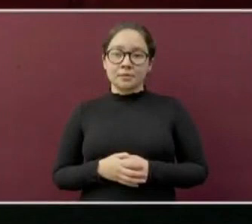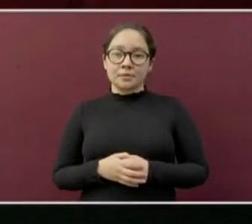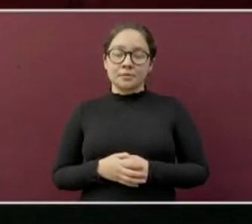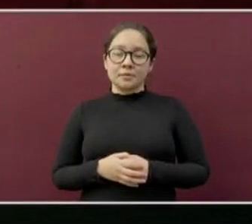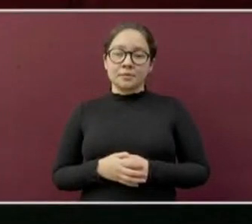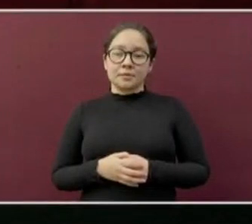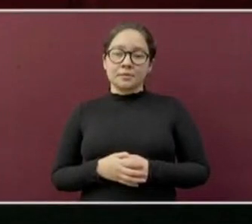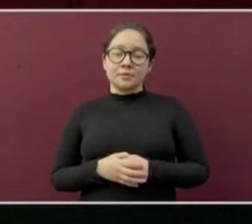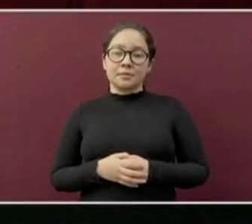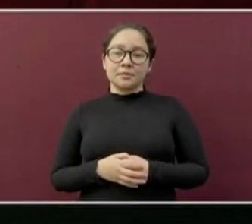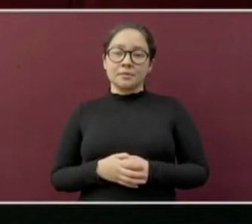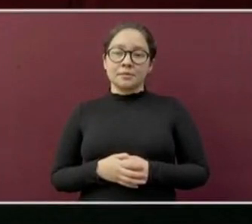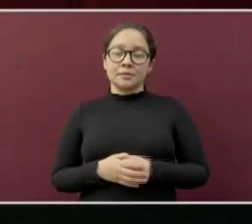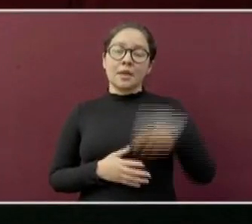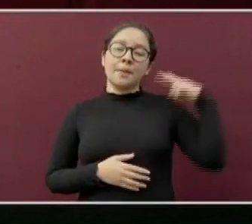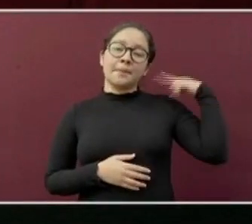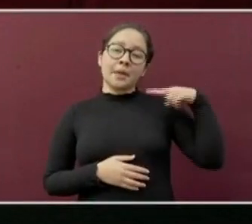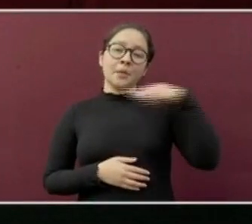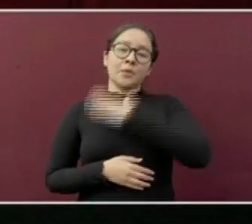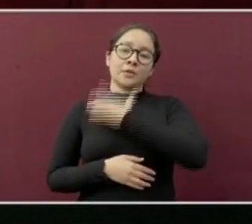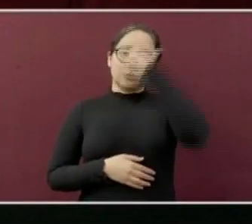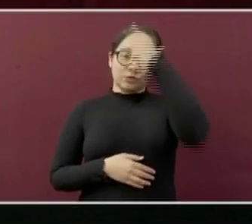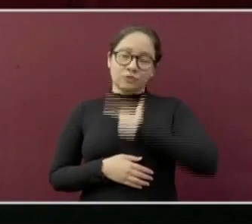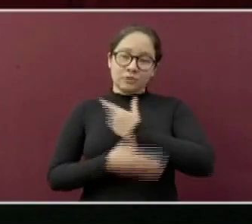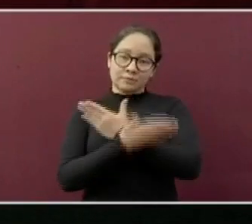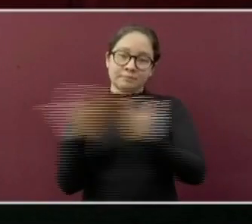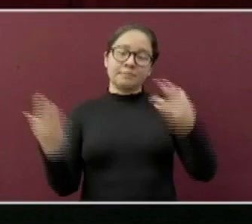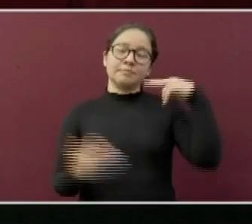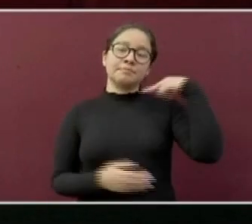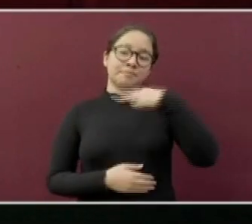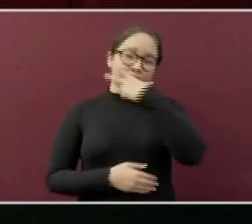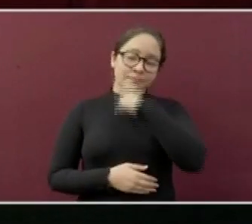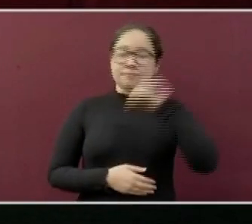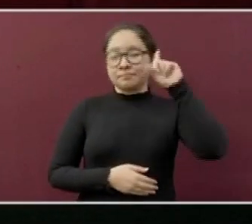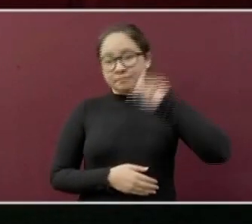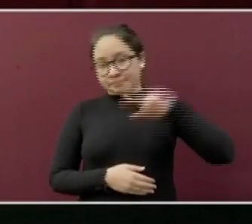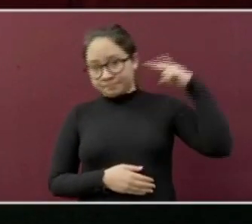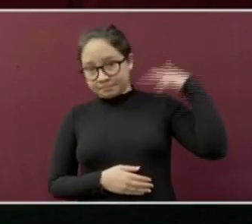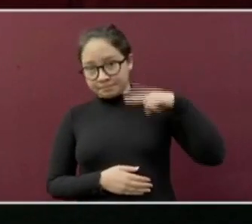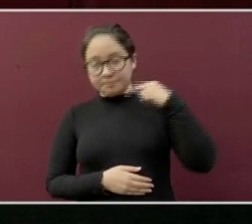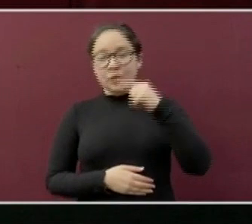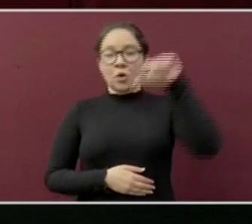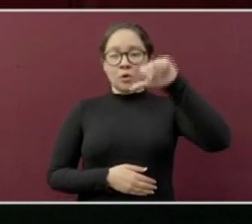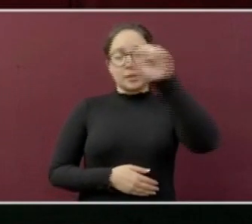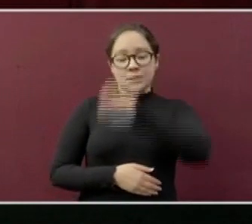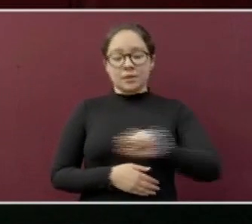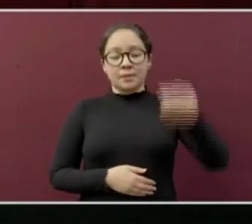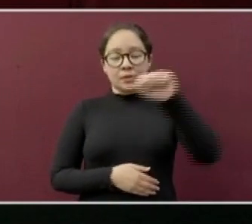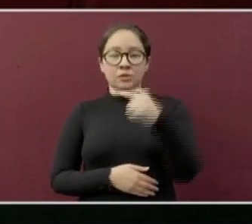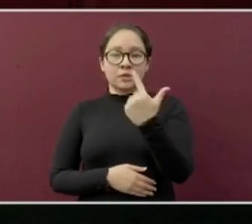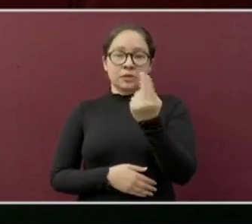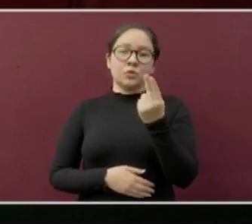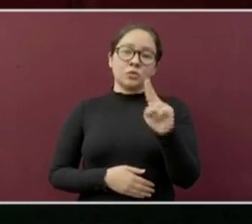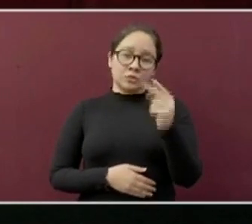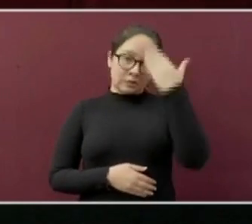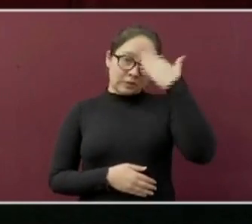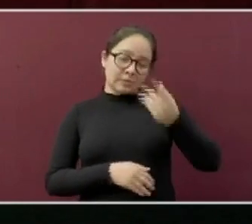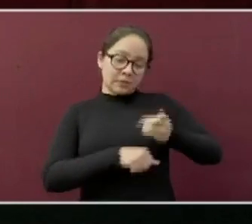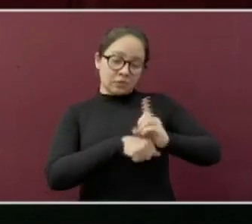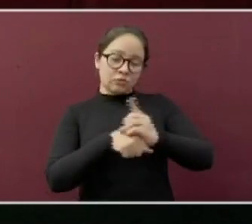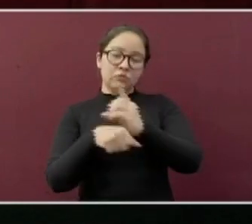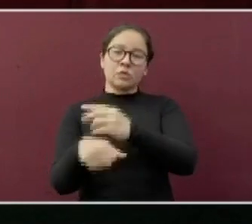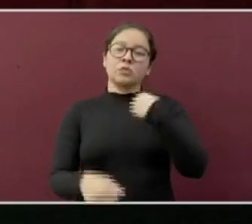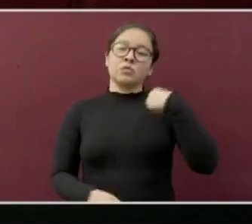Buenas noches veracruzanas y veracruzanos. Es sábado 7 de noviembre y como cada día un servidor,